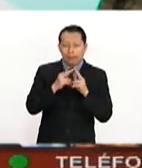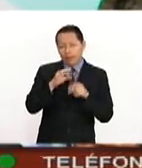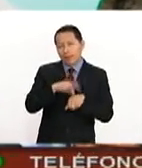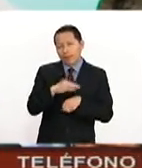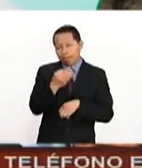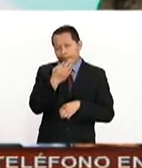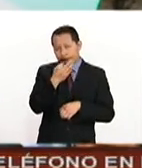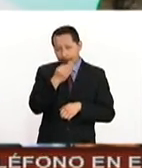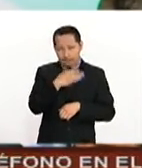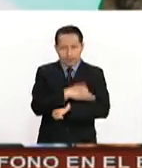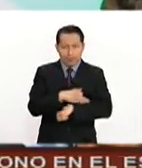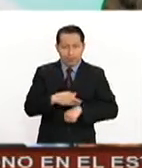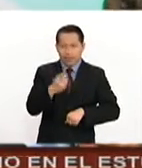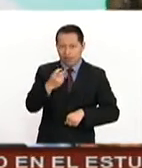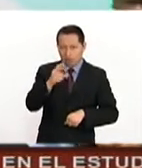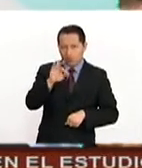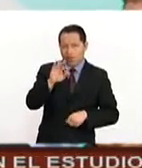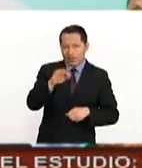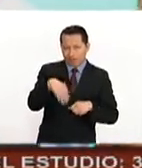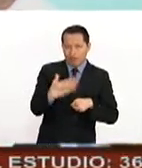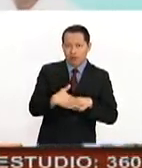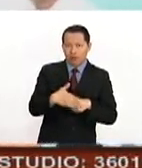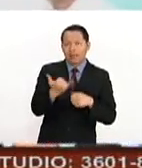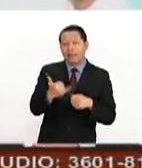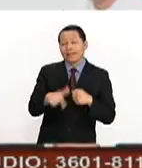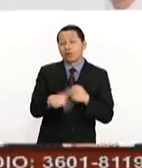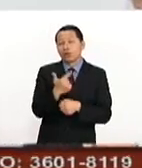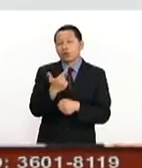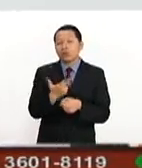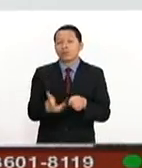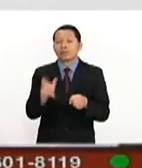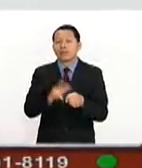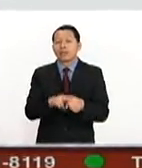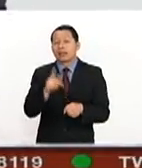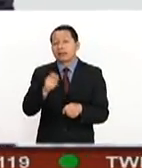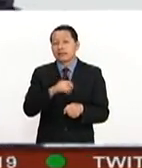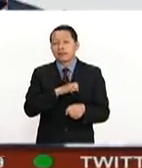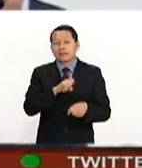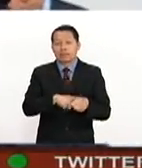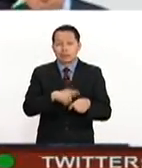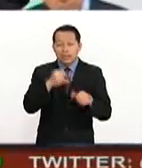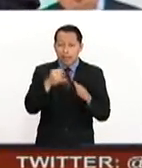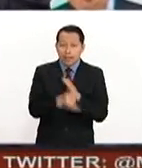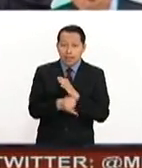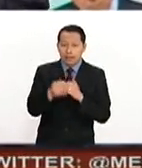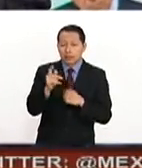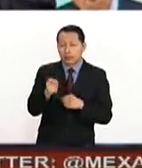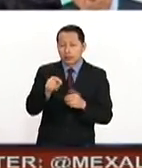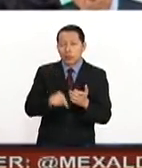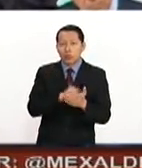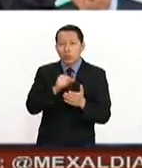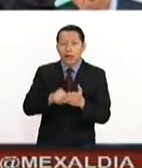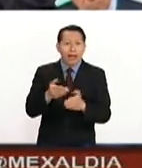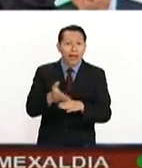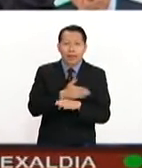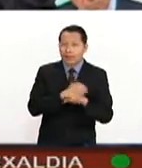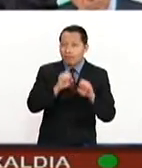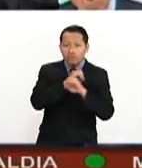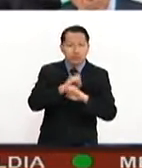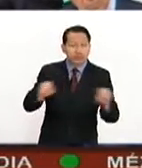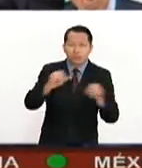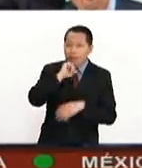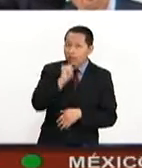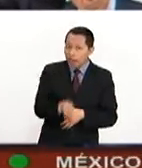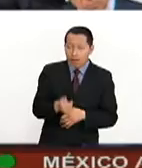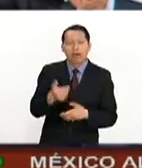Vamos a hacer 40 de esas y 12 hospitales, 12 hospitales de especialidades en lugares donde no había especialidades.